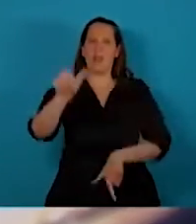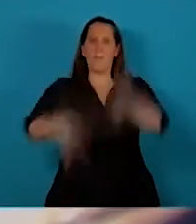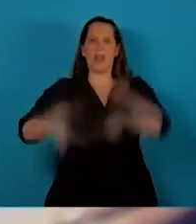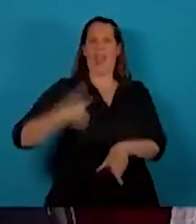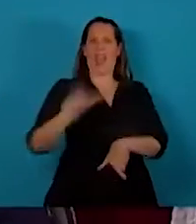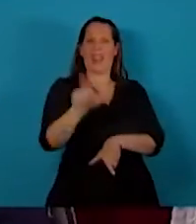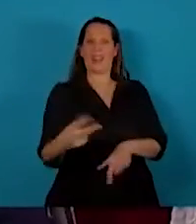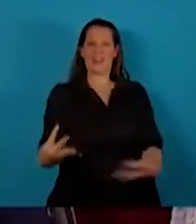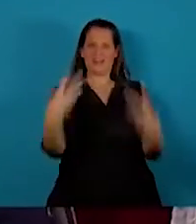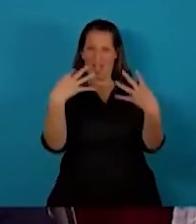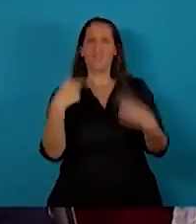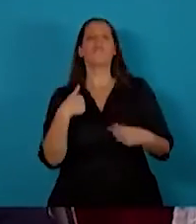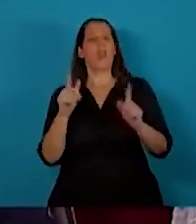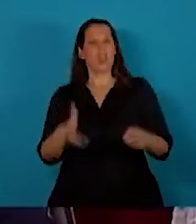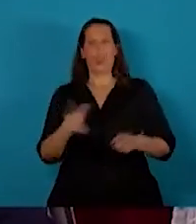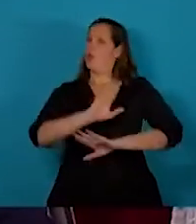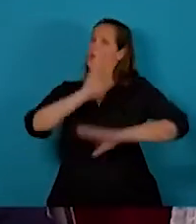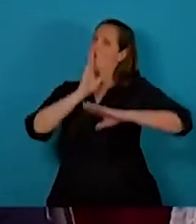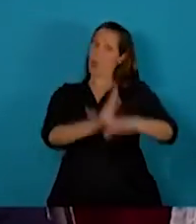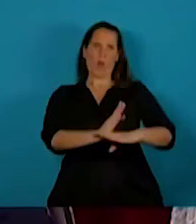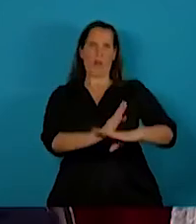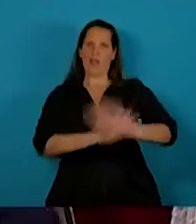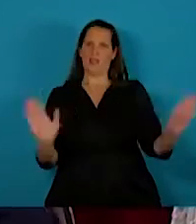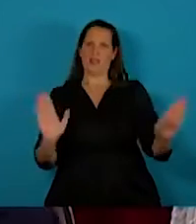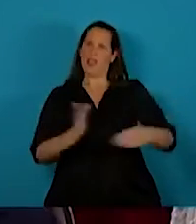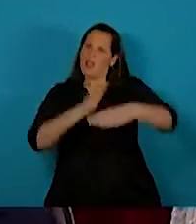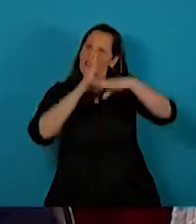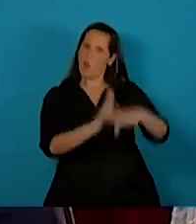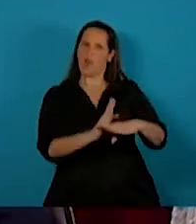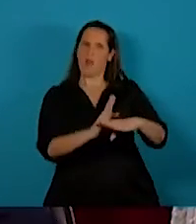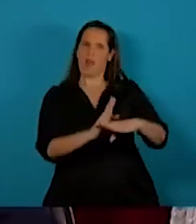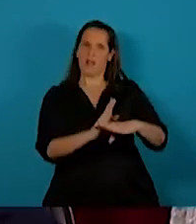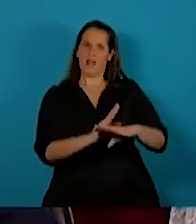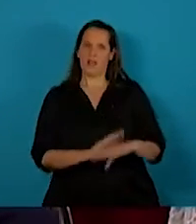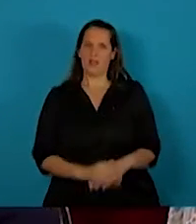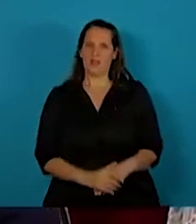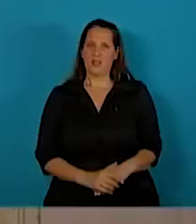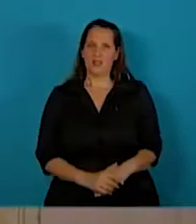argentino un contundente nunca más. Nunca más.